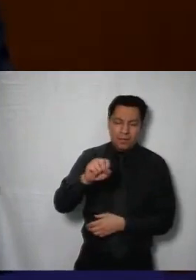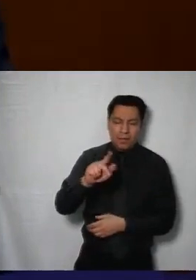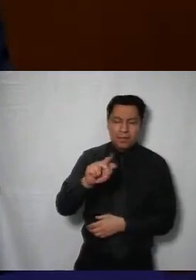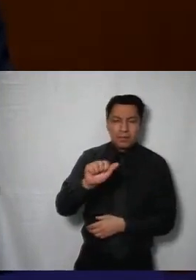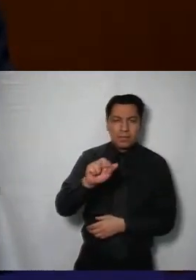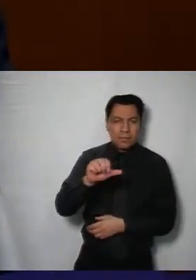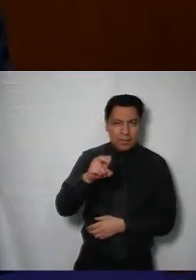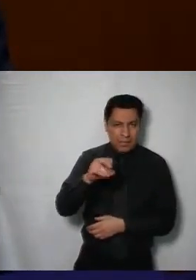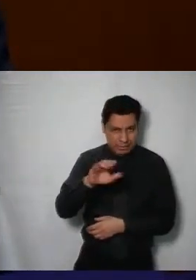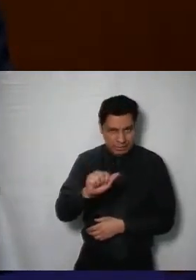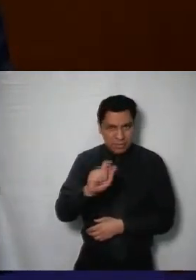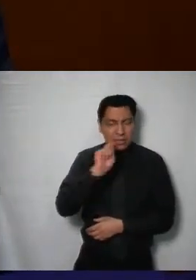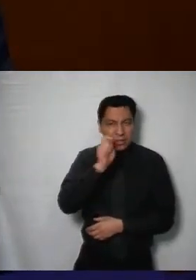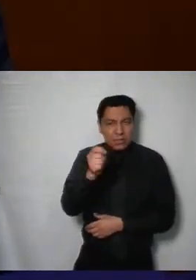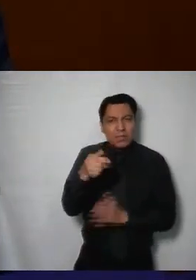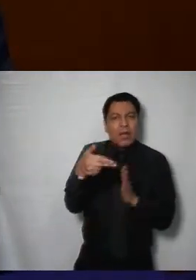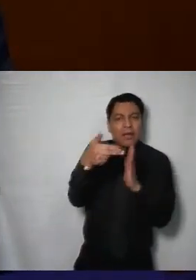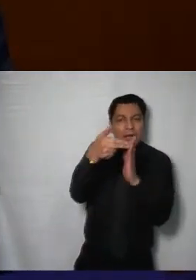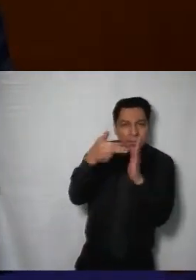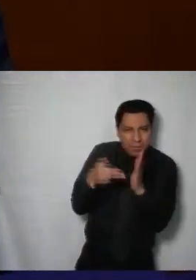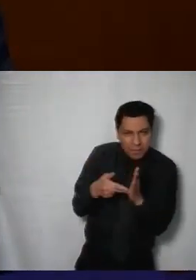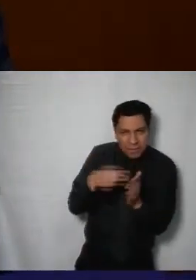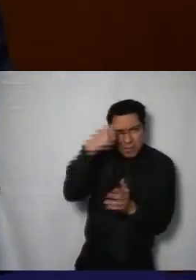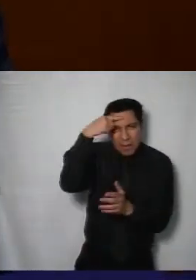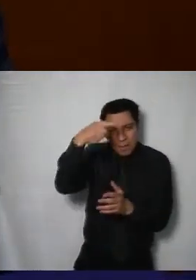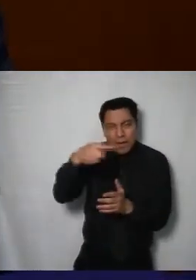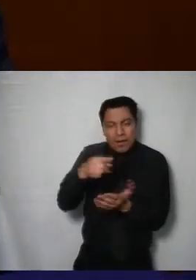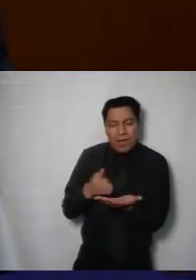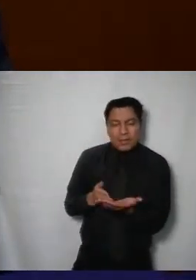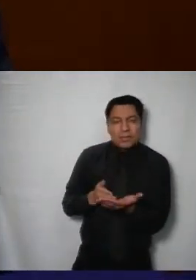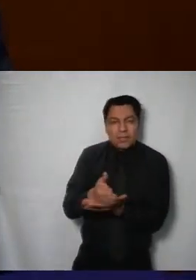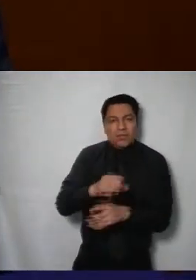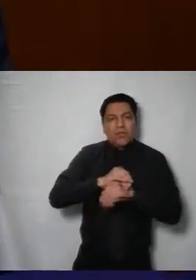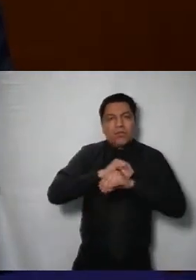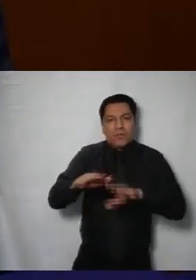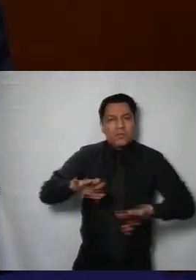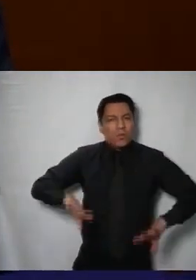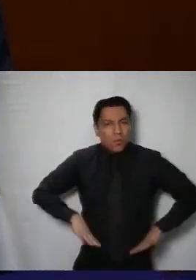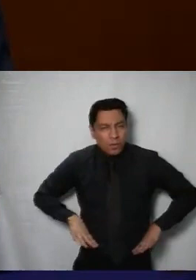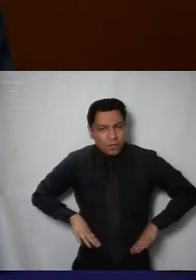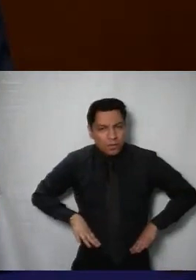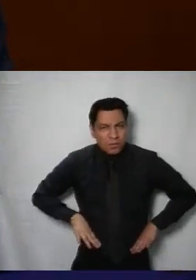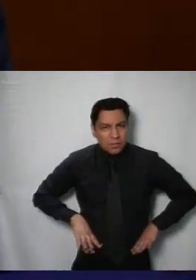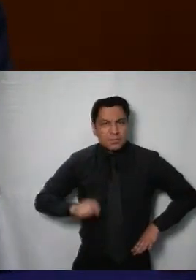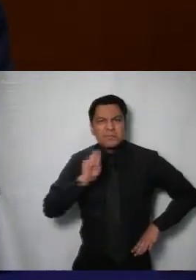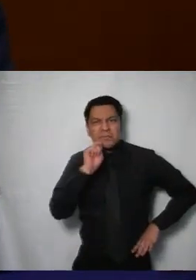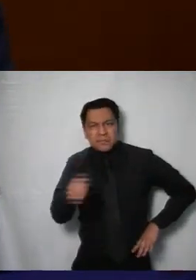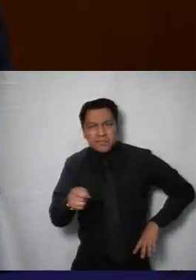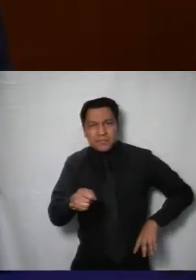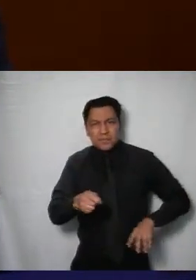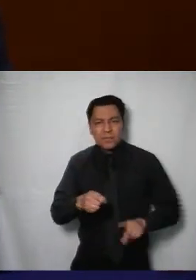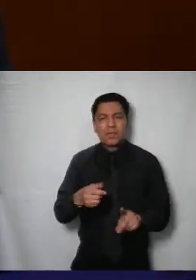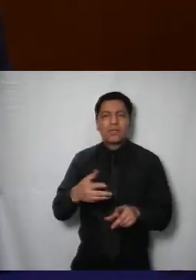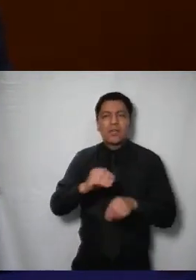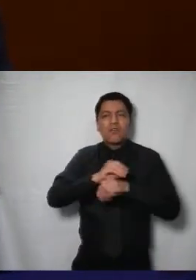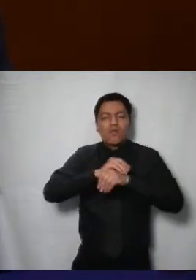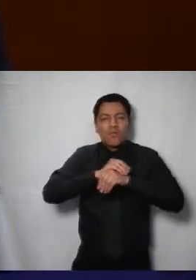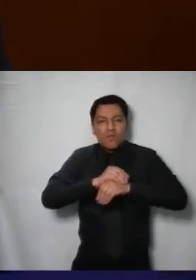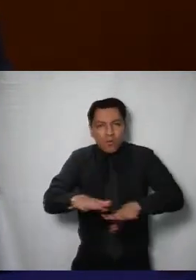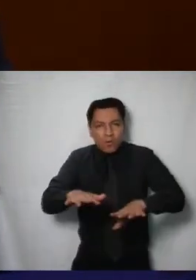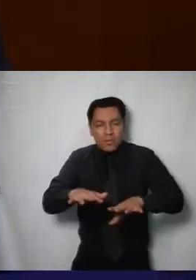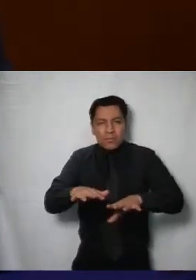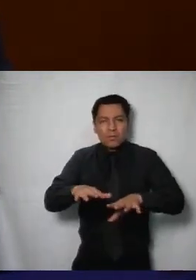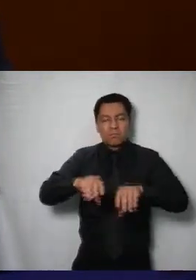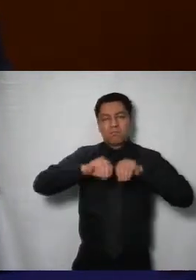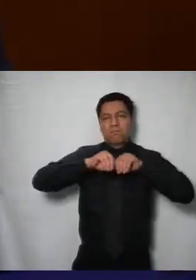habilitador del ejercicio del derecho de acceso a la información y una cualidad que se aplica a los flujos de información que nos